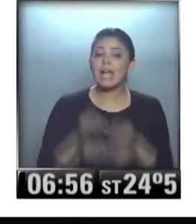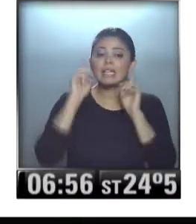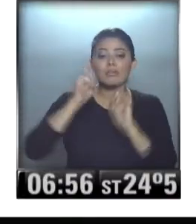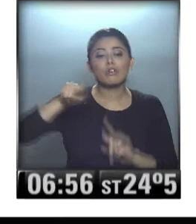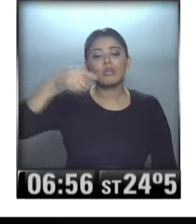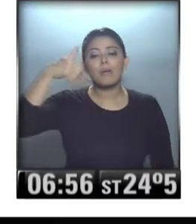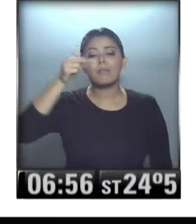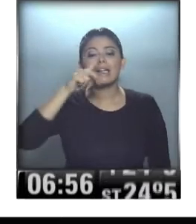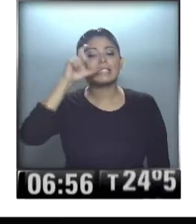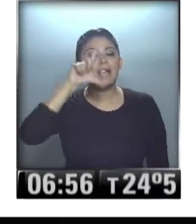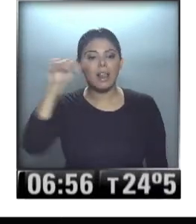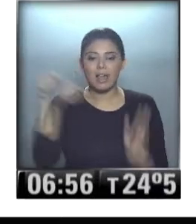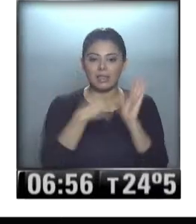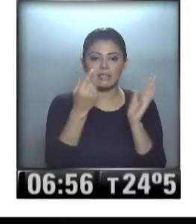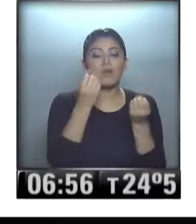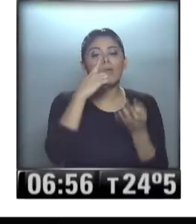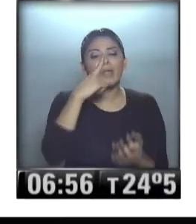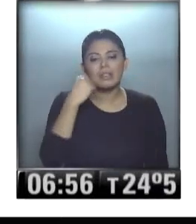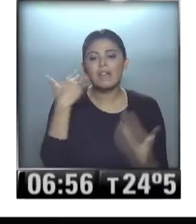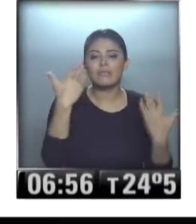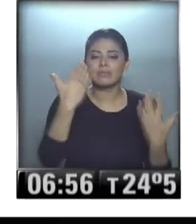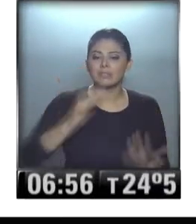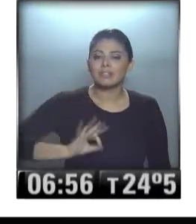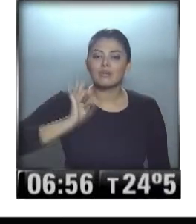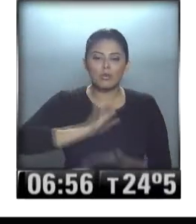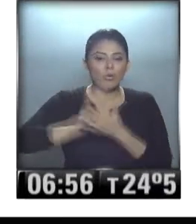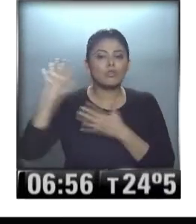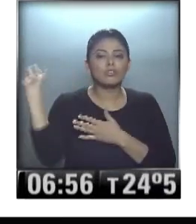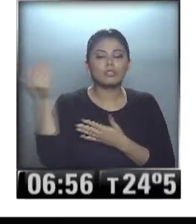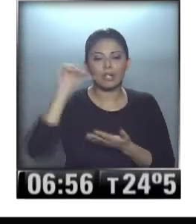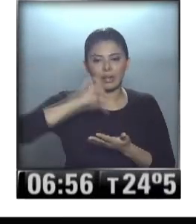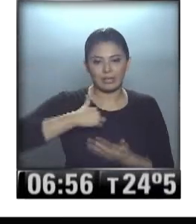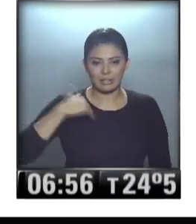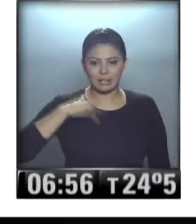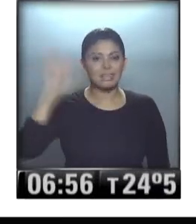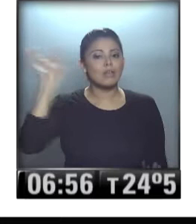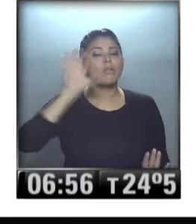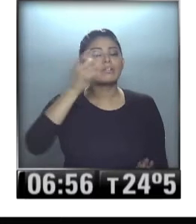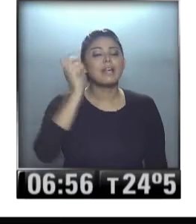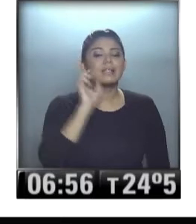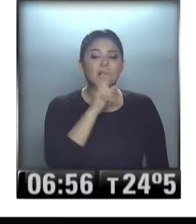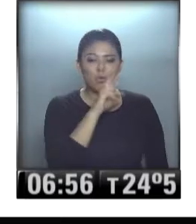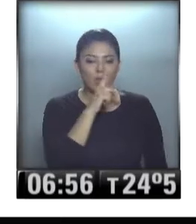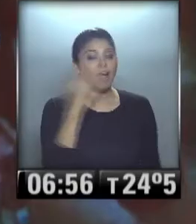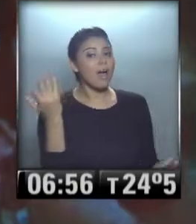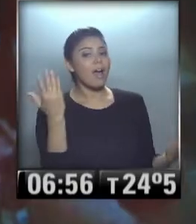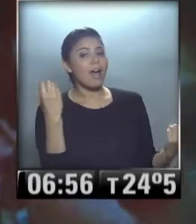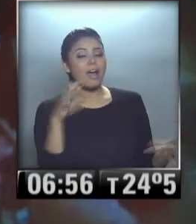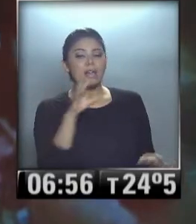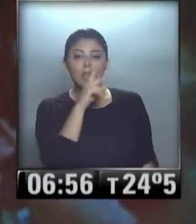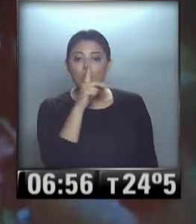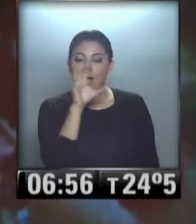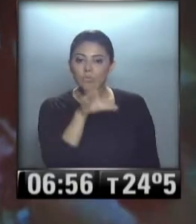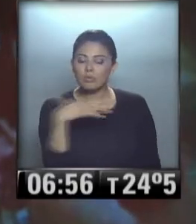Marcela Pérez dice, buen día, feliz año nuevo para todo mi país. Te saludamos desde San Juan. Uy, sanjuaninos, qué calor,